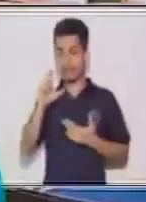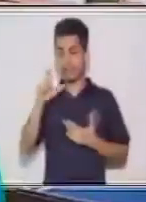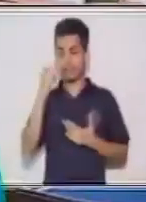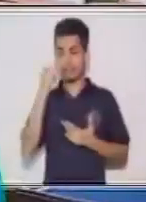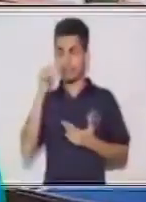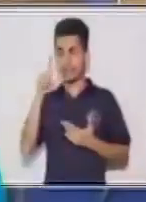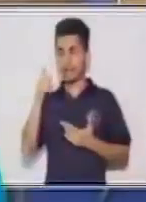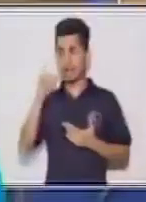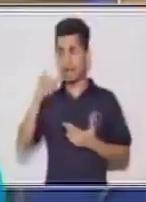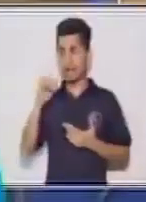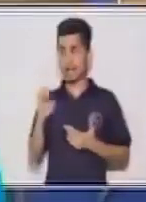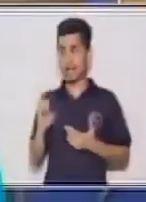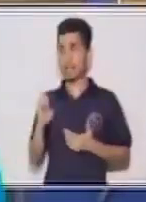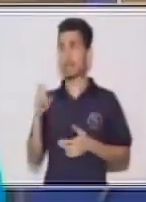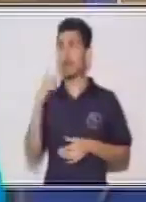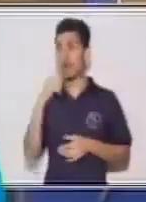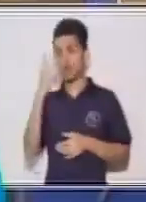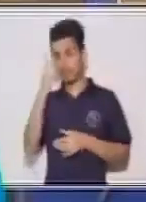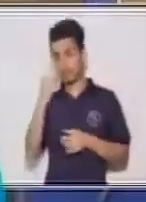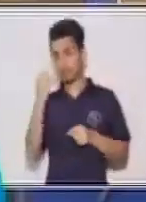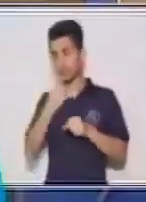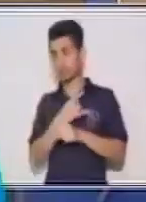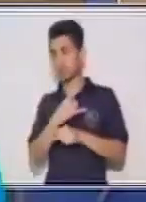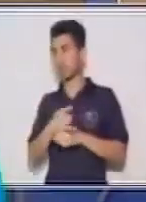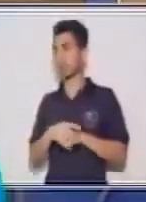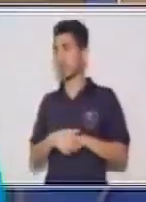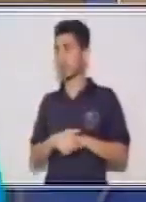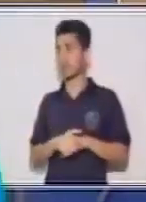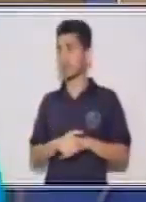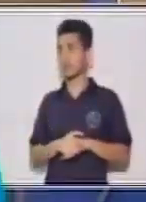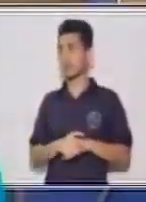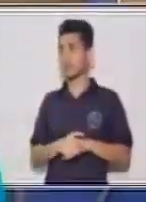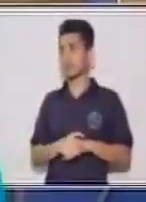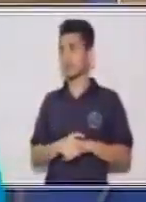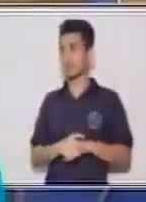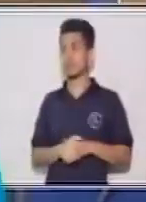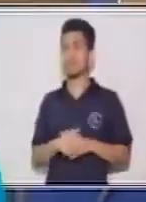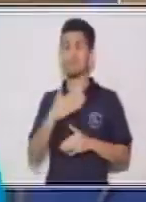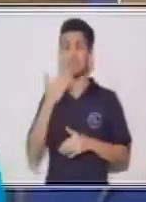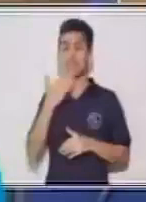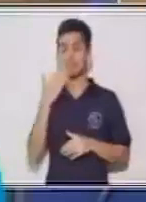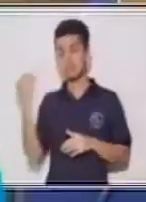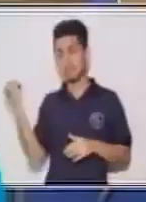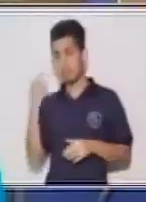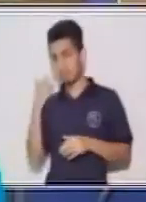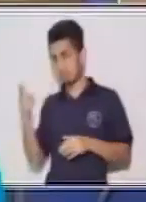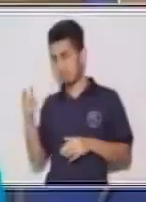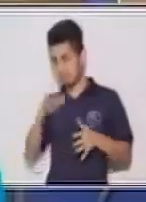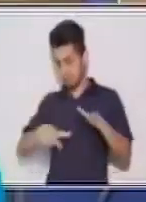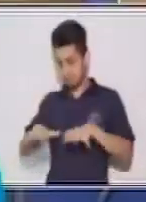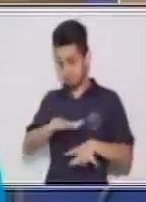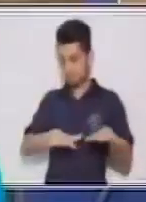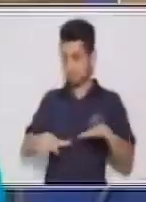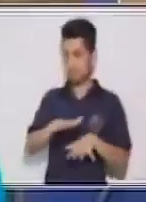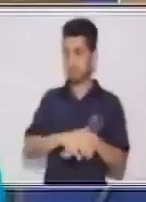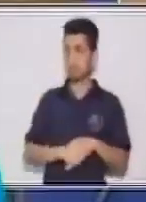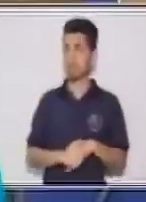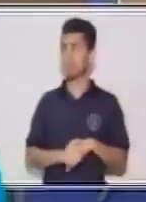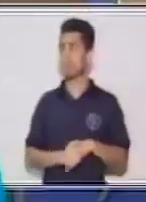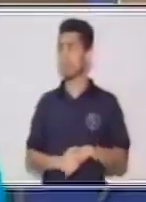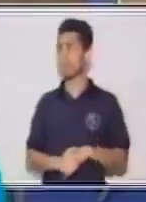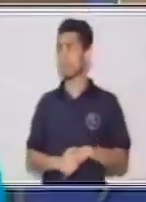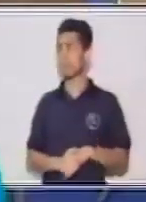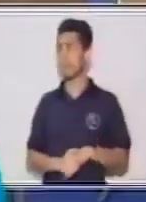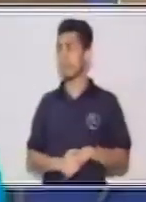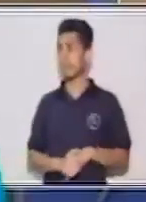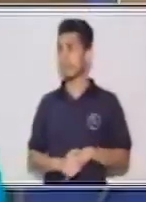reutilizar. Y como vas a reutilizar, en este caso, es algo sencillo. ¿De qué manera lo puedes